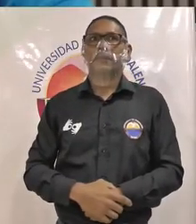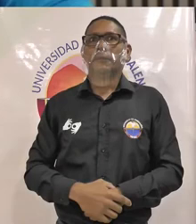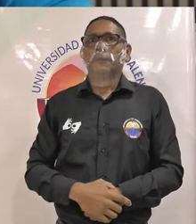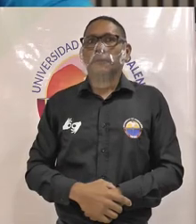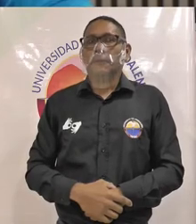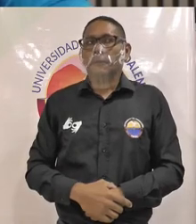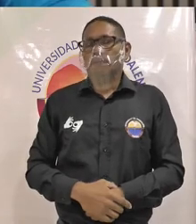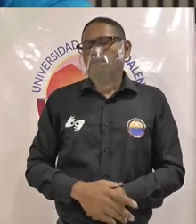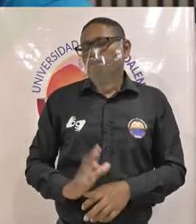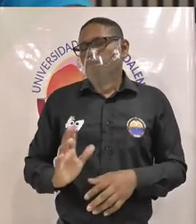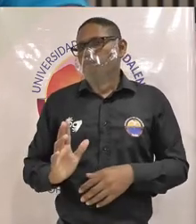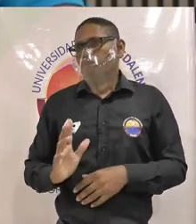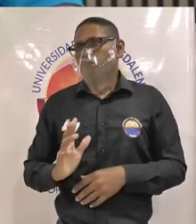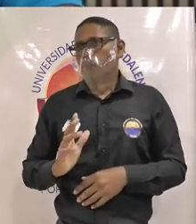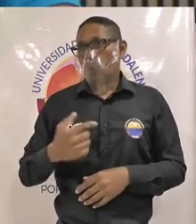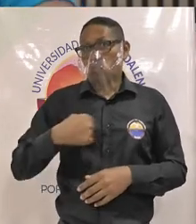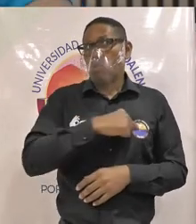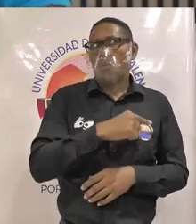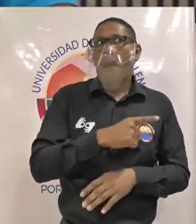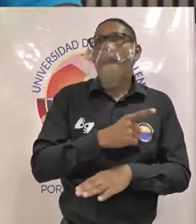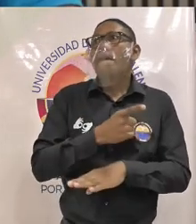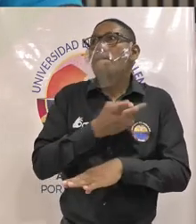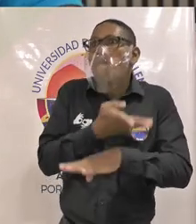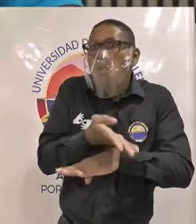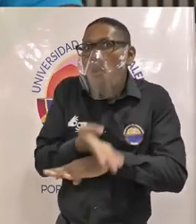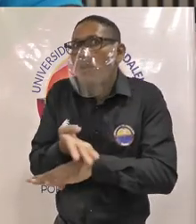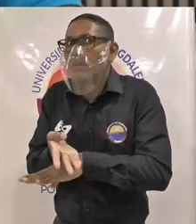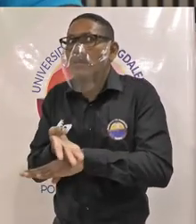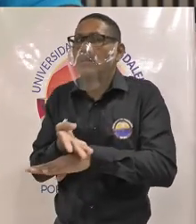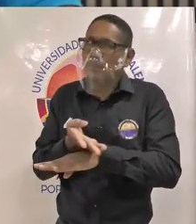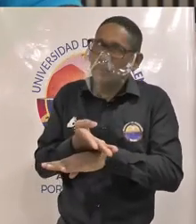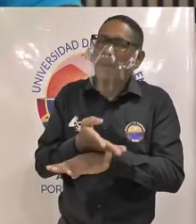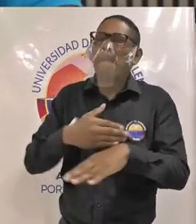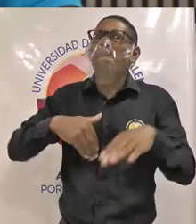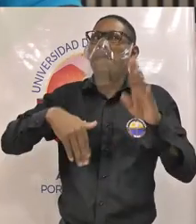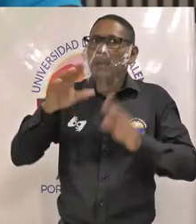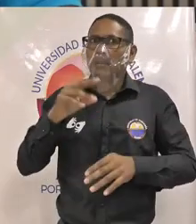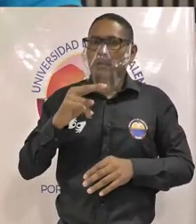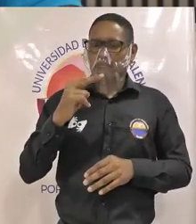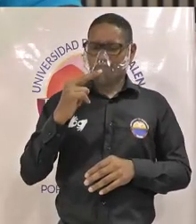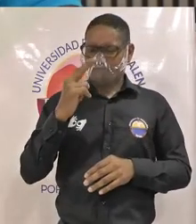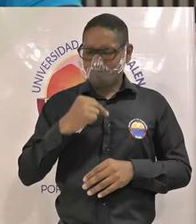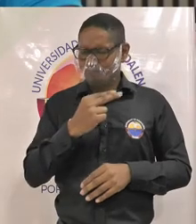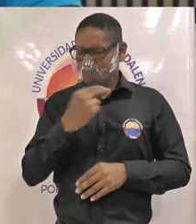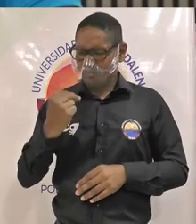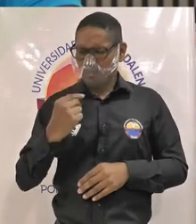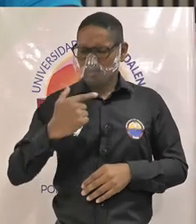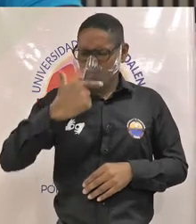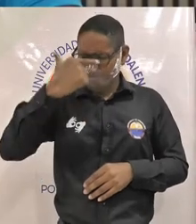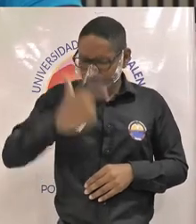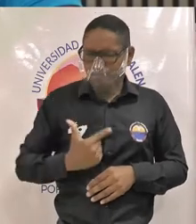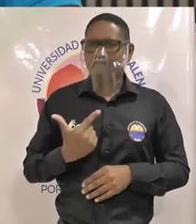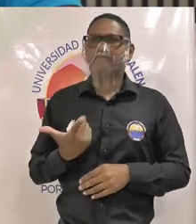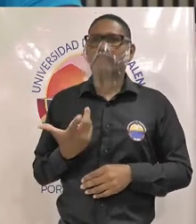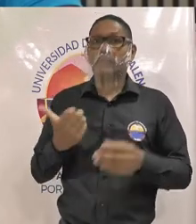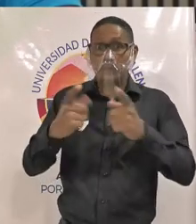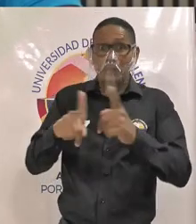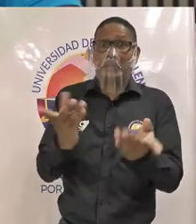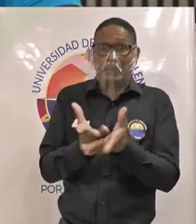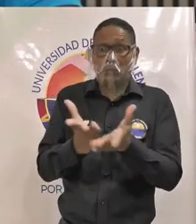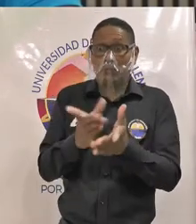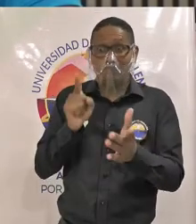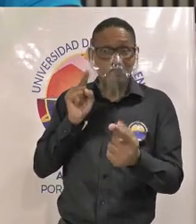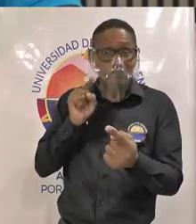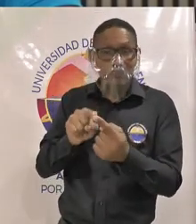propuestas debemos también decir que son compromisos son compromisos con el estudiante creo que no lo aclaramos al